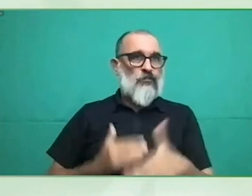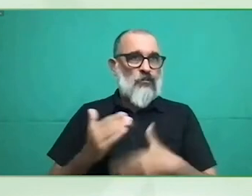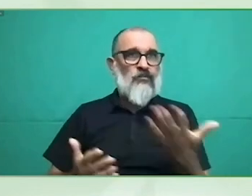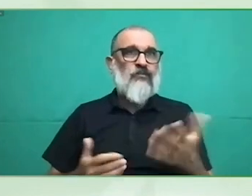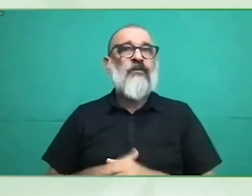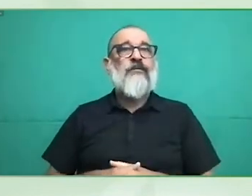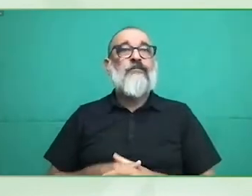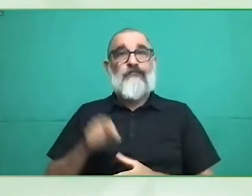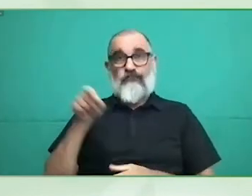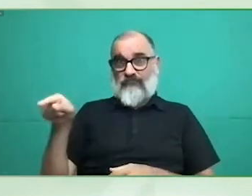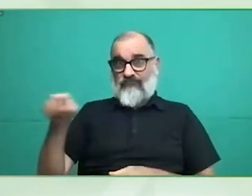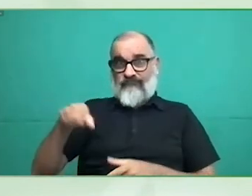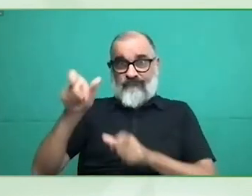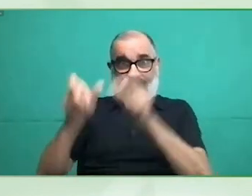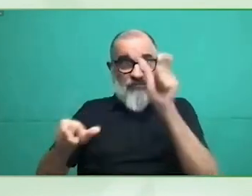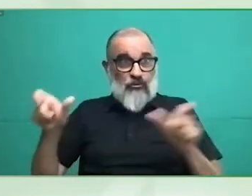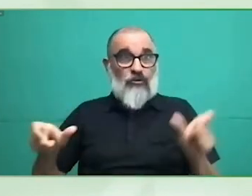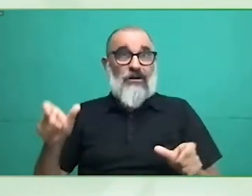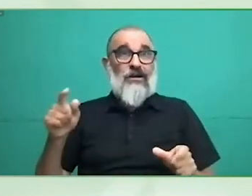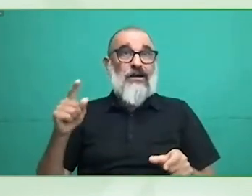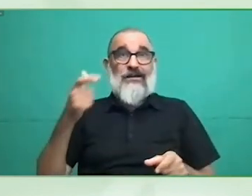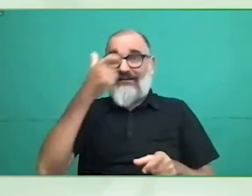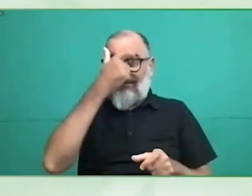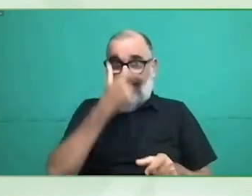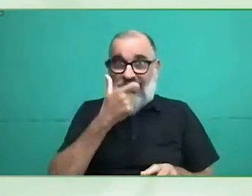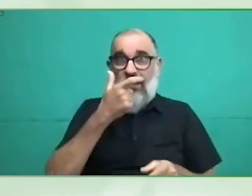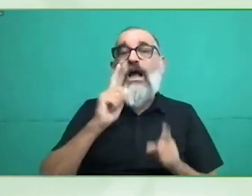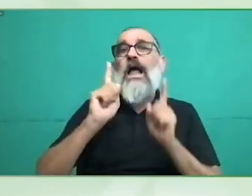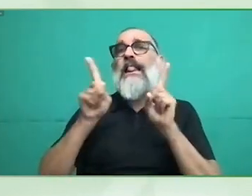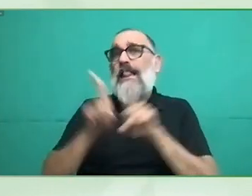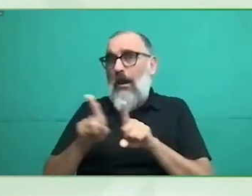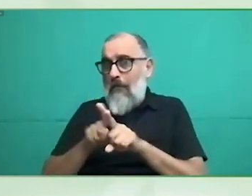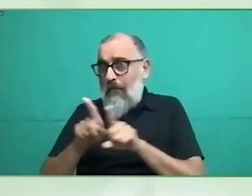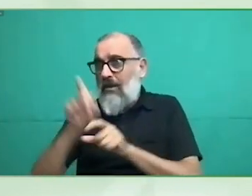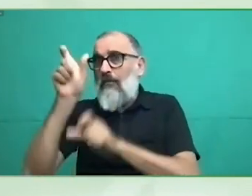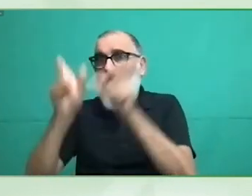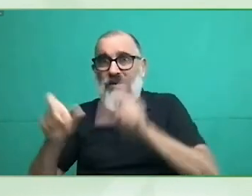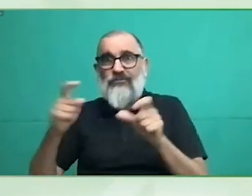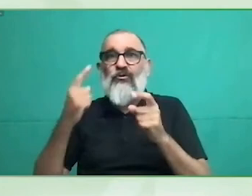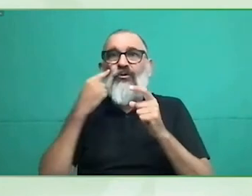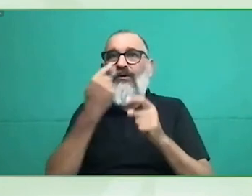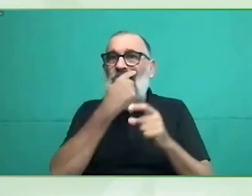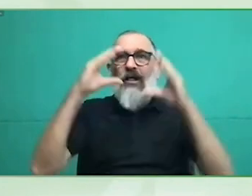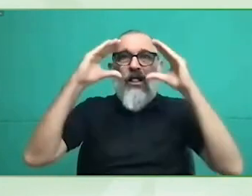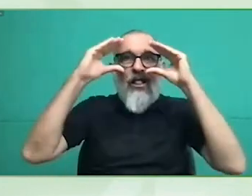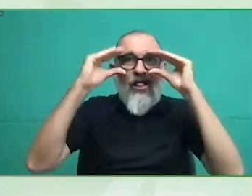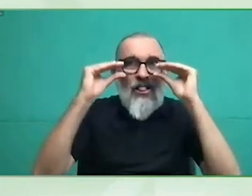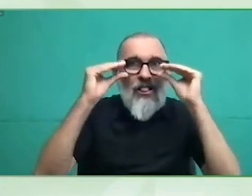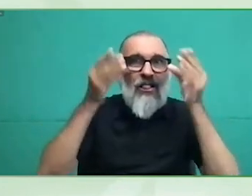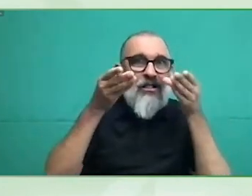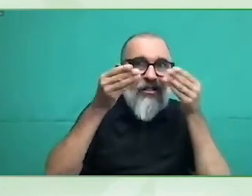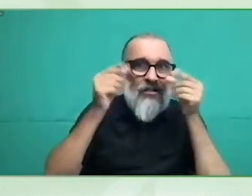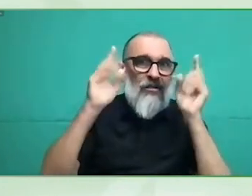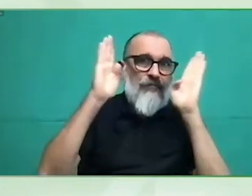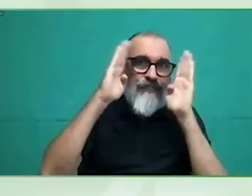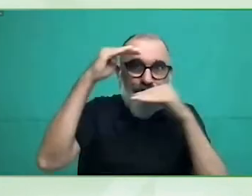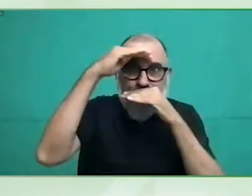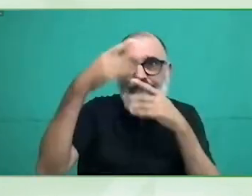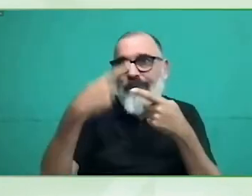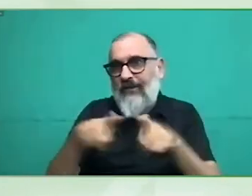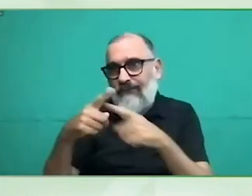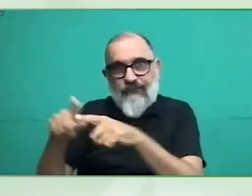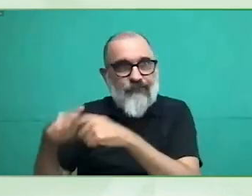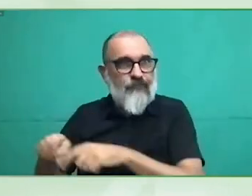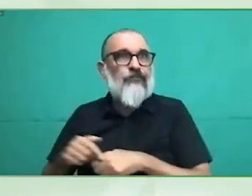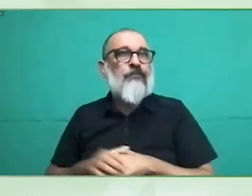de mayo pues se va a implementar esta posibilidad como os